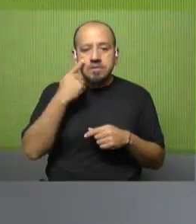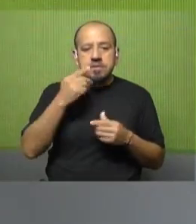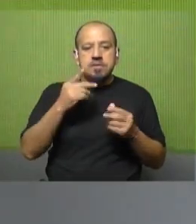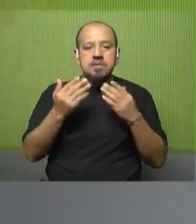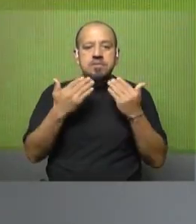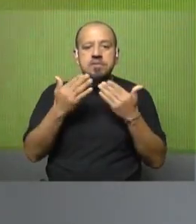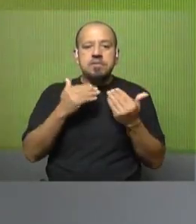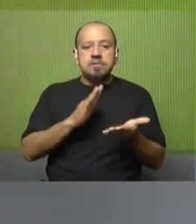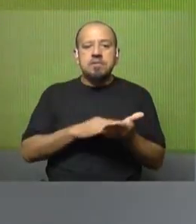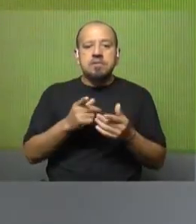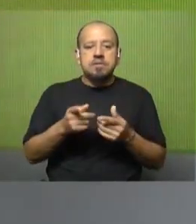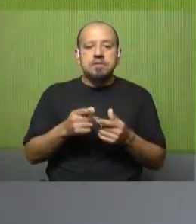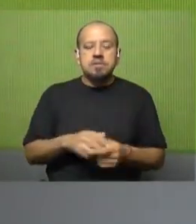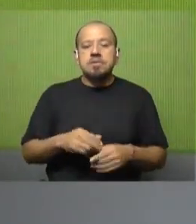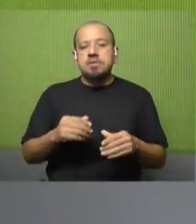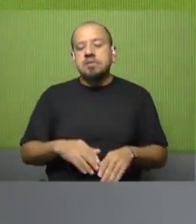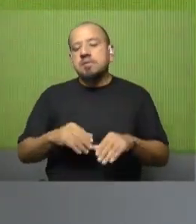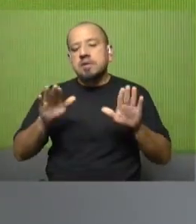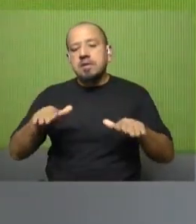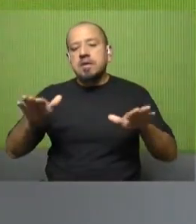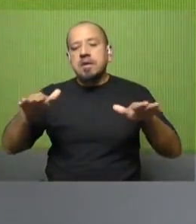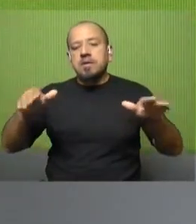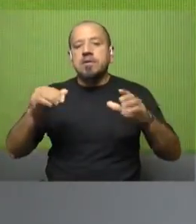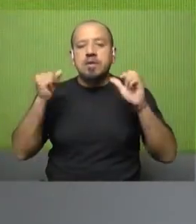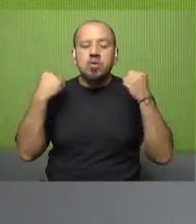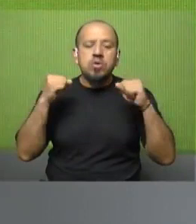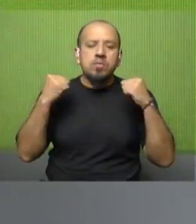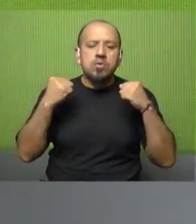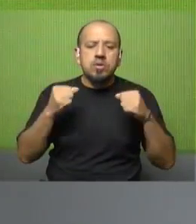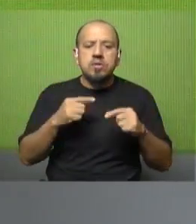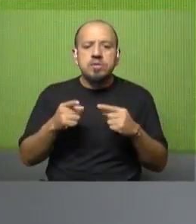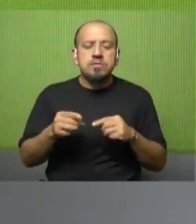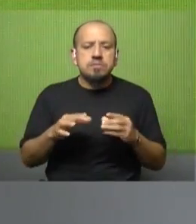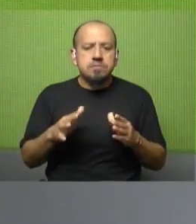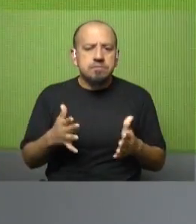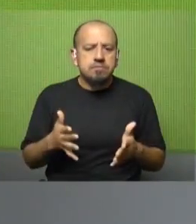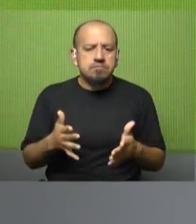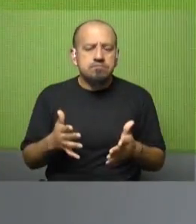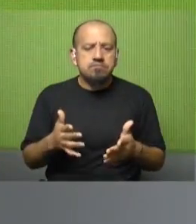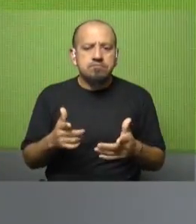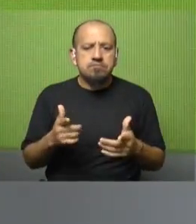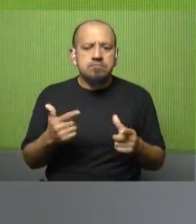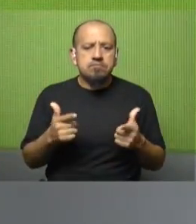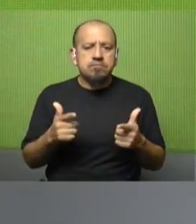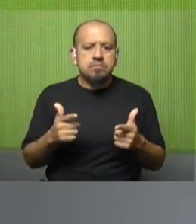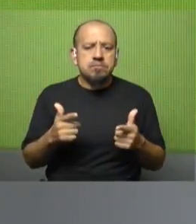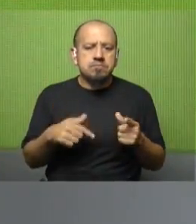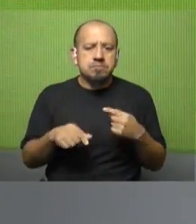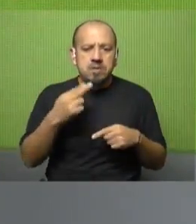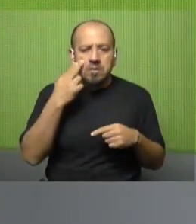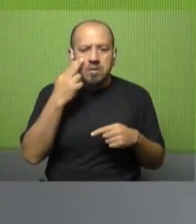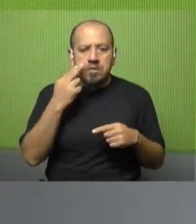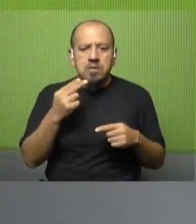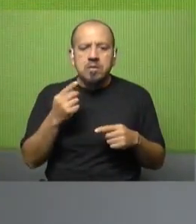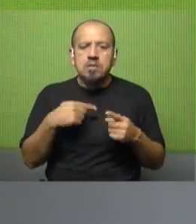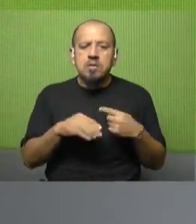de, en realidad vamos a hablar de aves, de playa y de un deporte que por supuesto no tiene nada de nocivo, pero